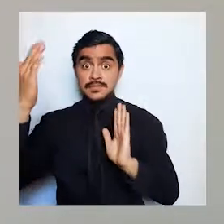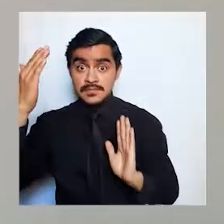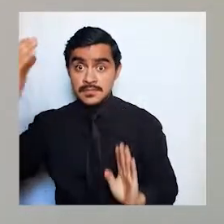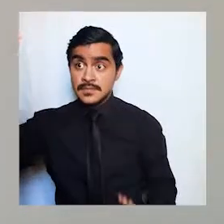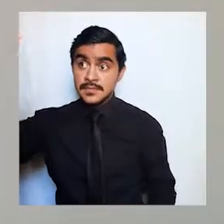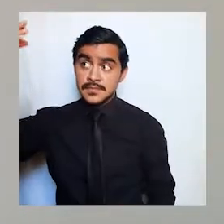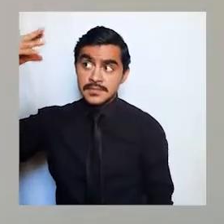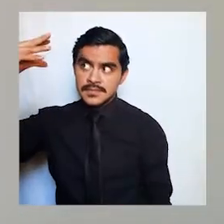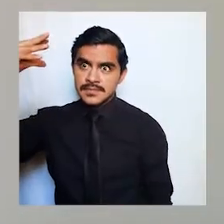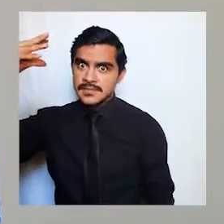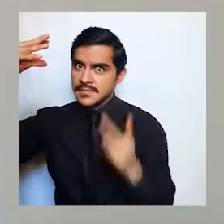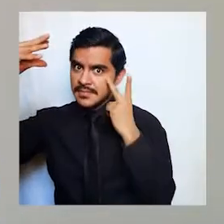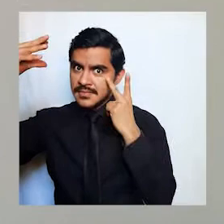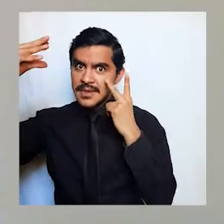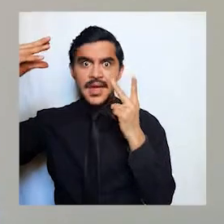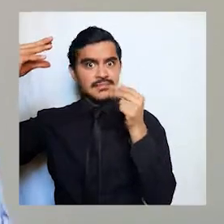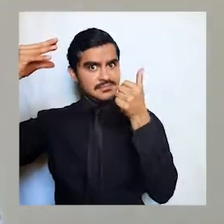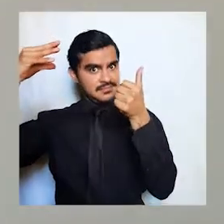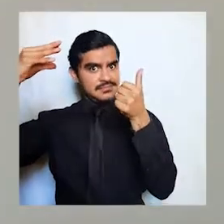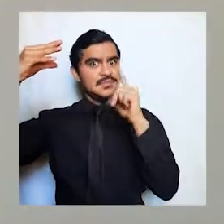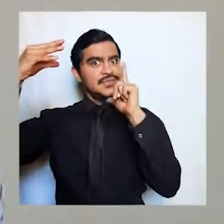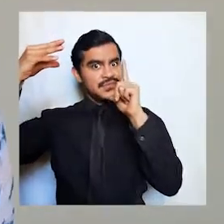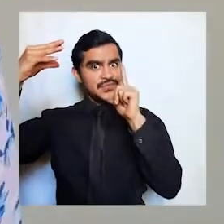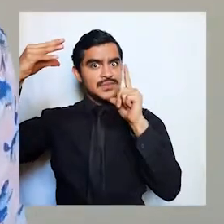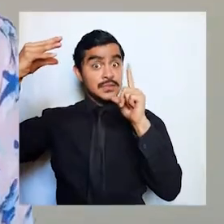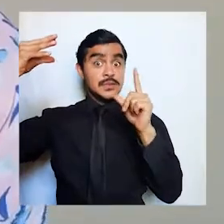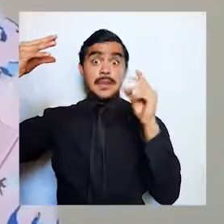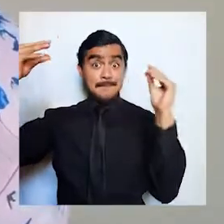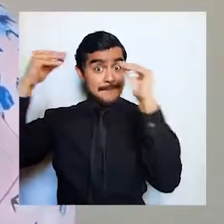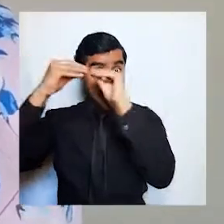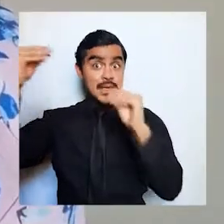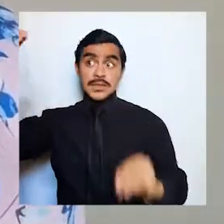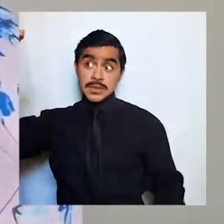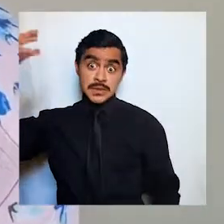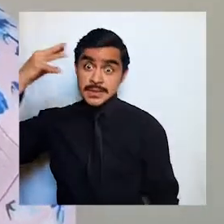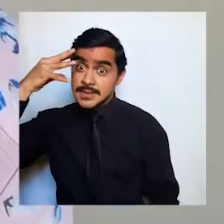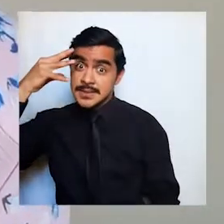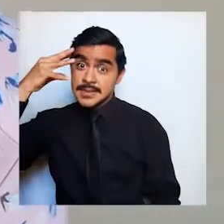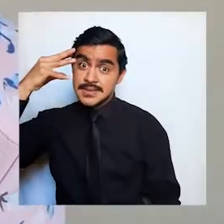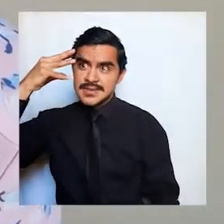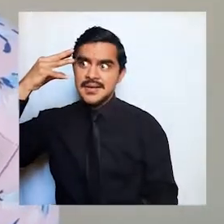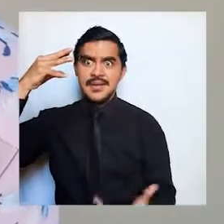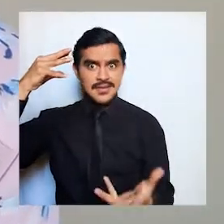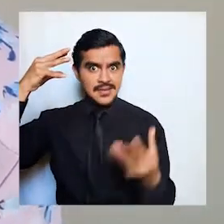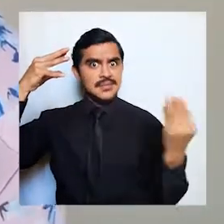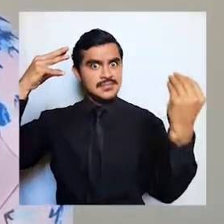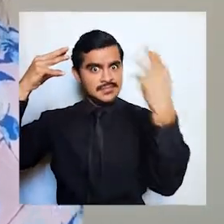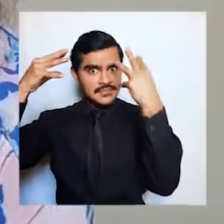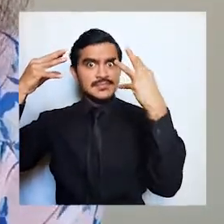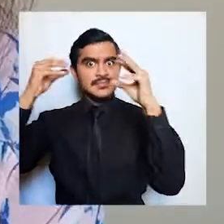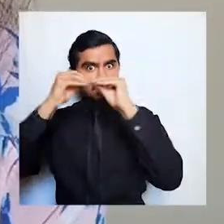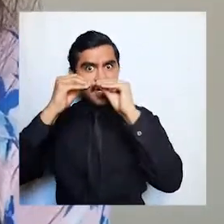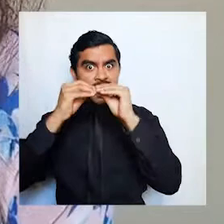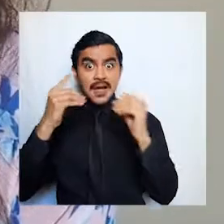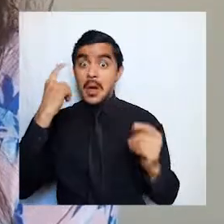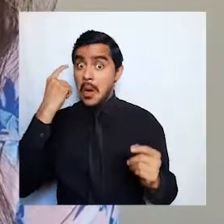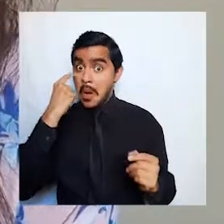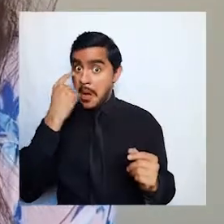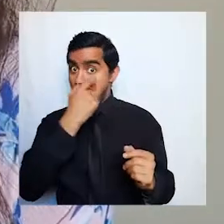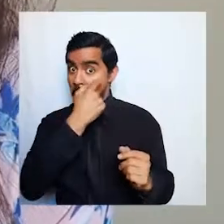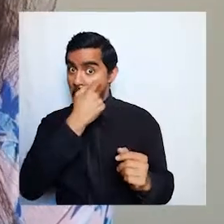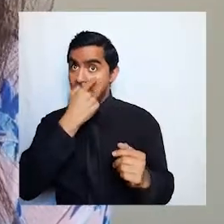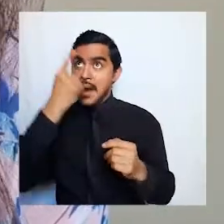ven todavía me da la luz si yo me acerco más da más la luz y si se fijan en mis